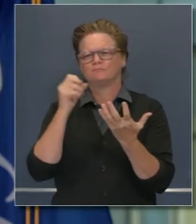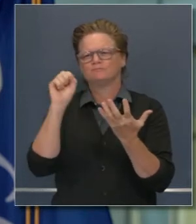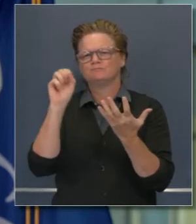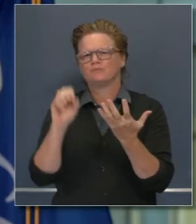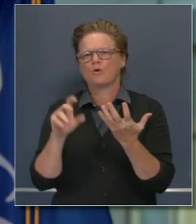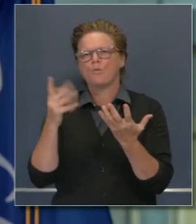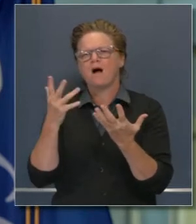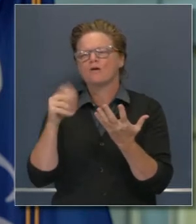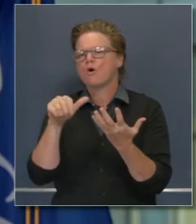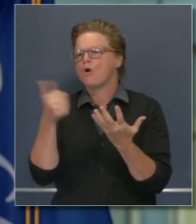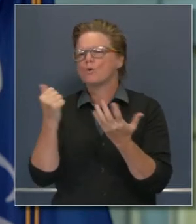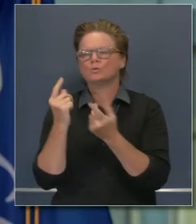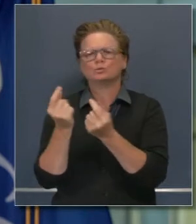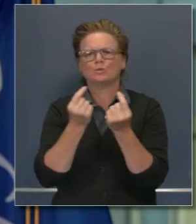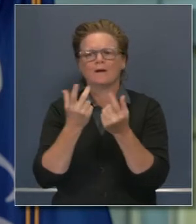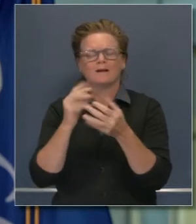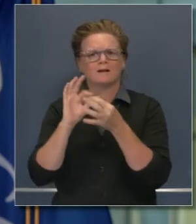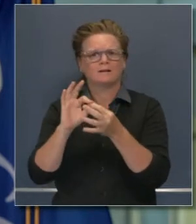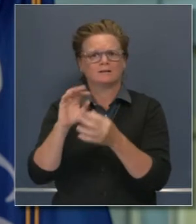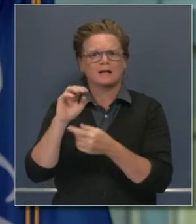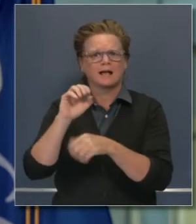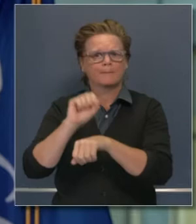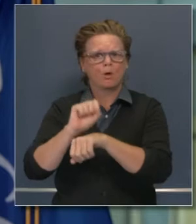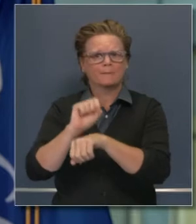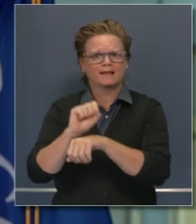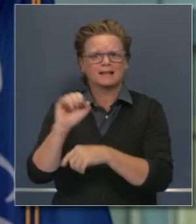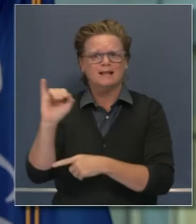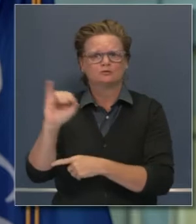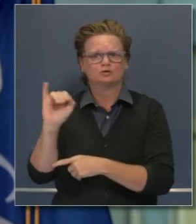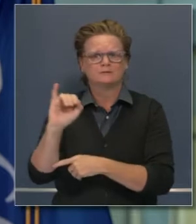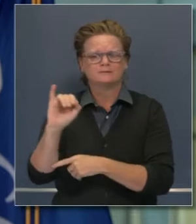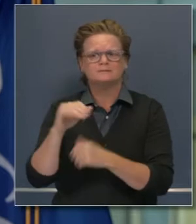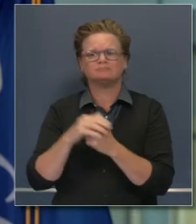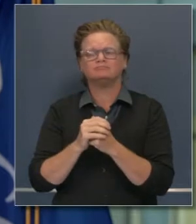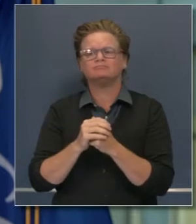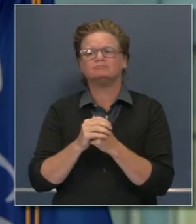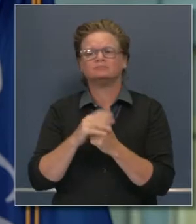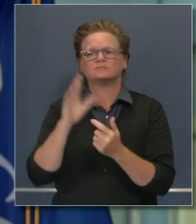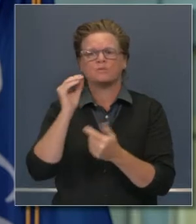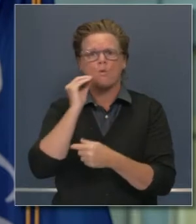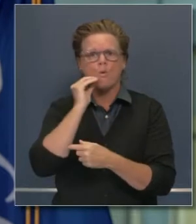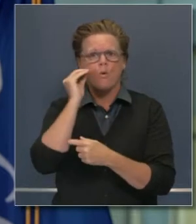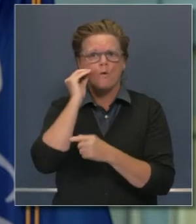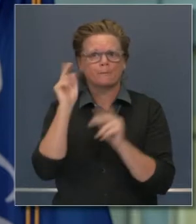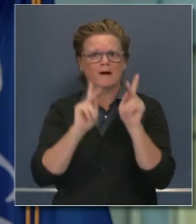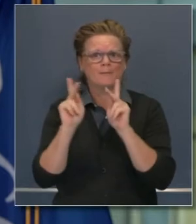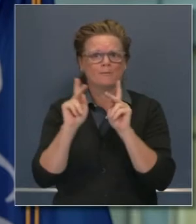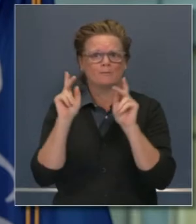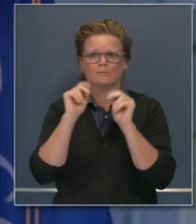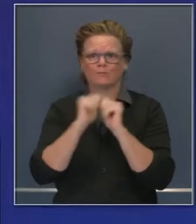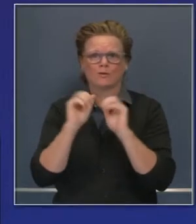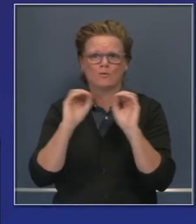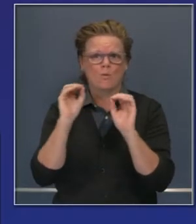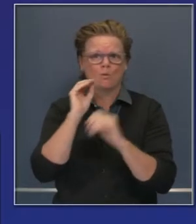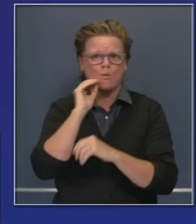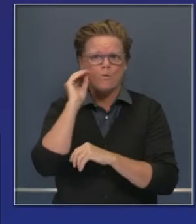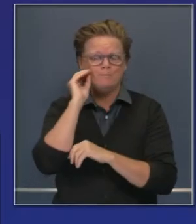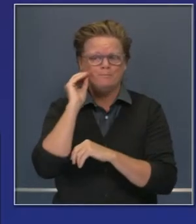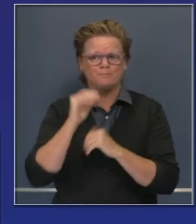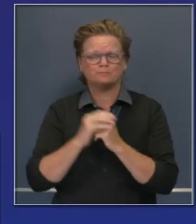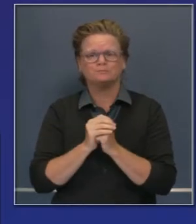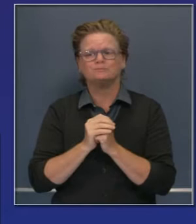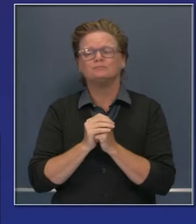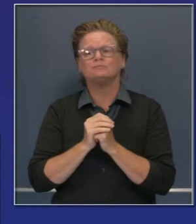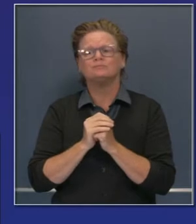que hacemos respecto al seguro de desempleo en California y también hoy hablaremos acerca de